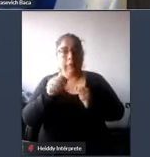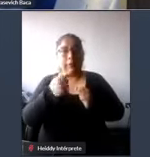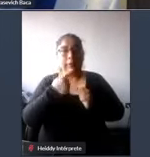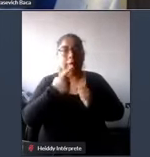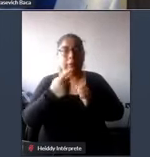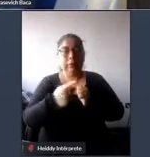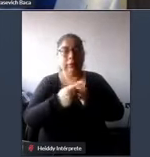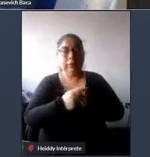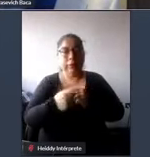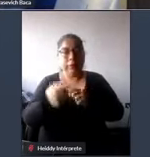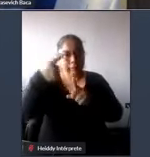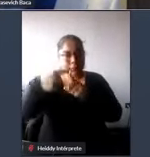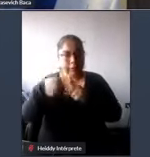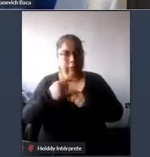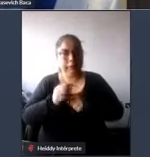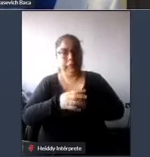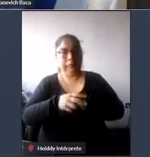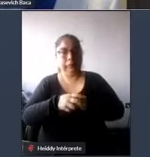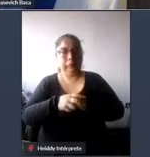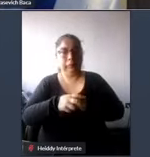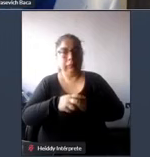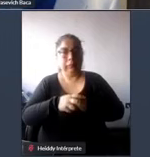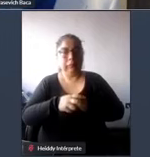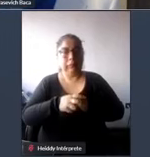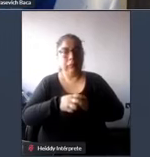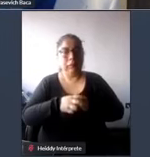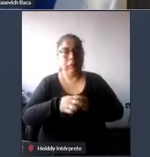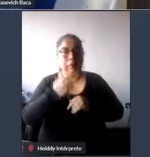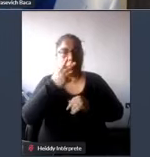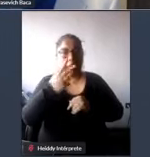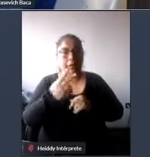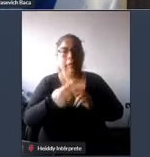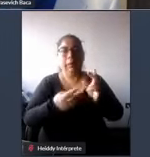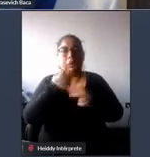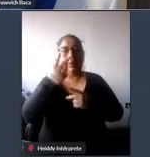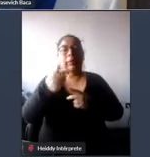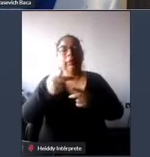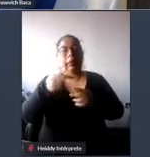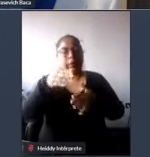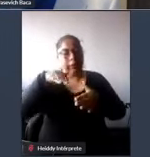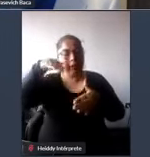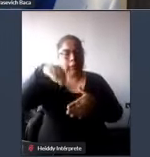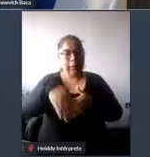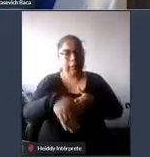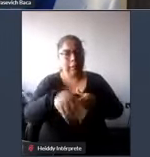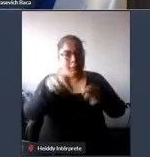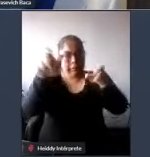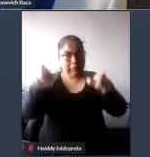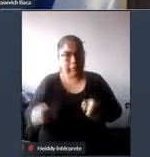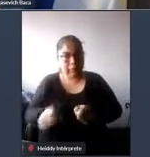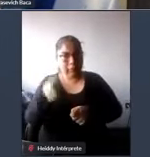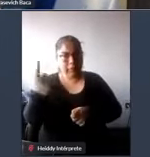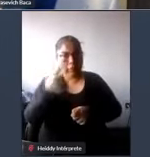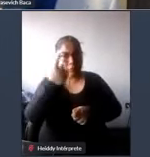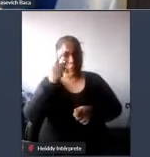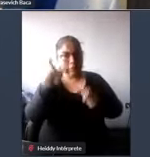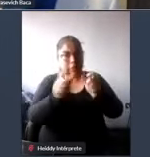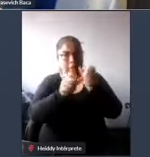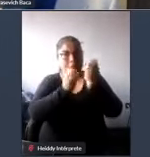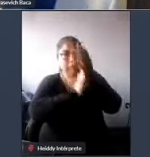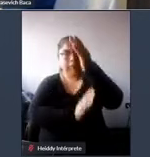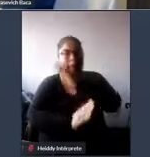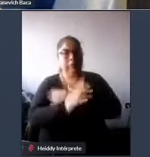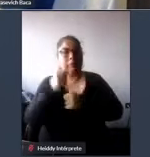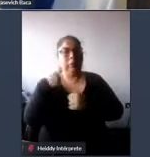adicionales por ejemplo a poner barandas en las rampas cuando ello representa un peligro no solo para los discapacitados sino